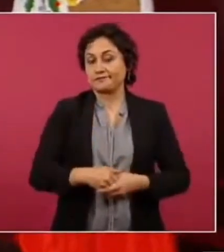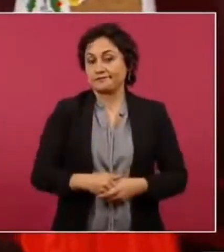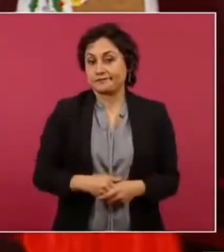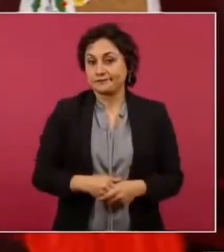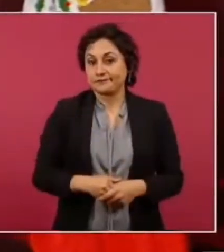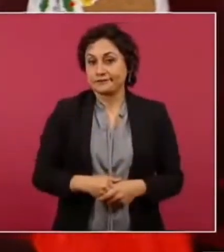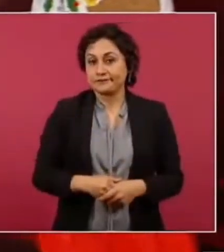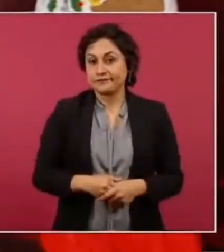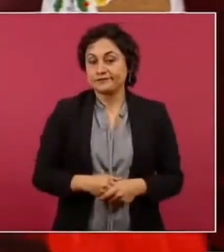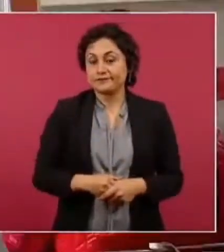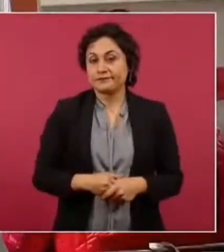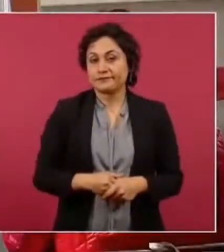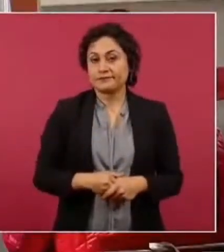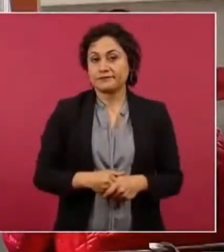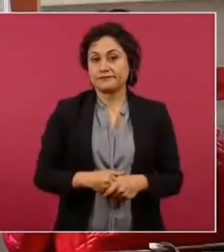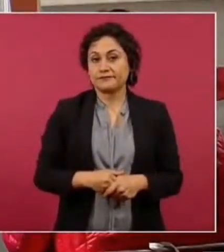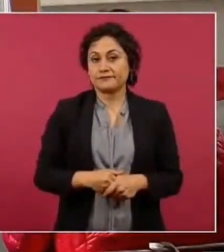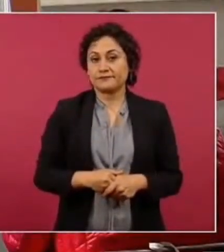son